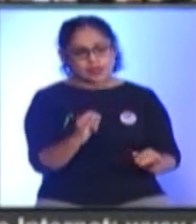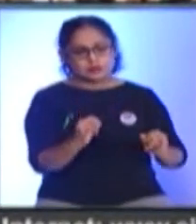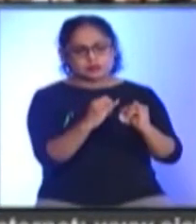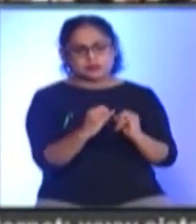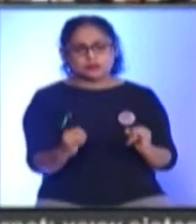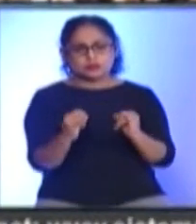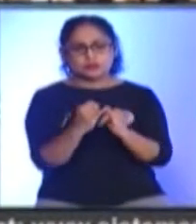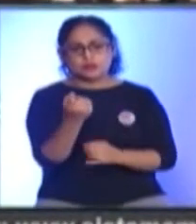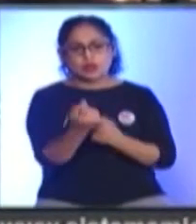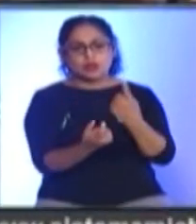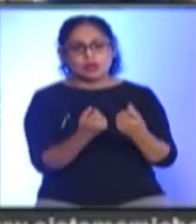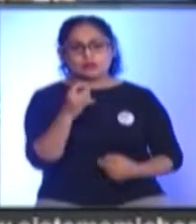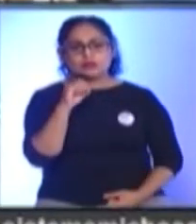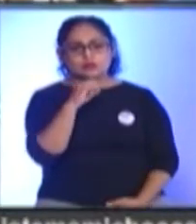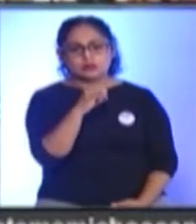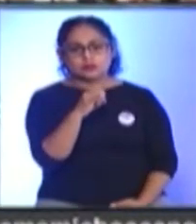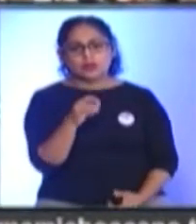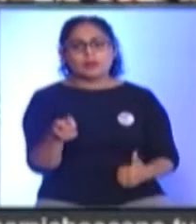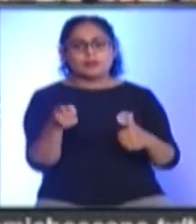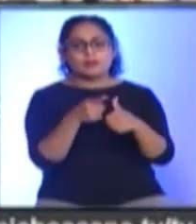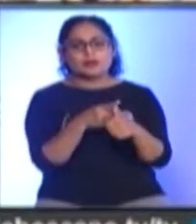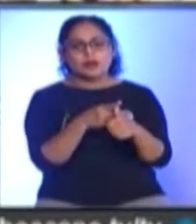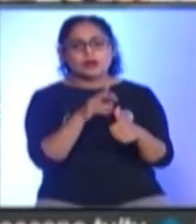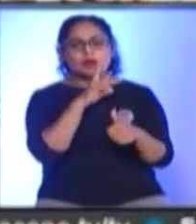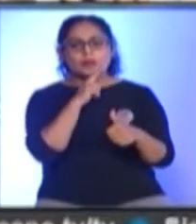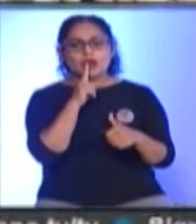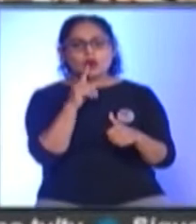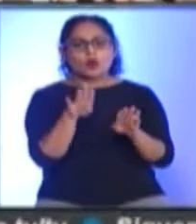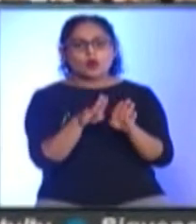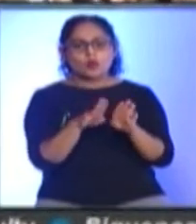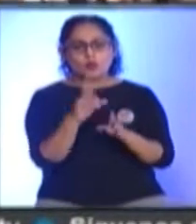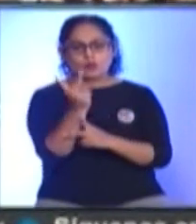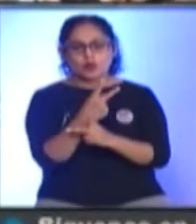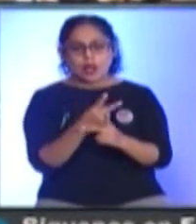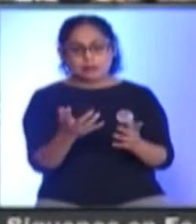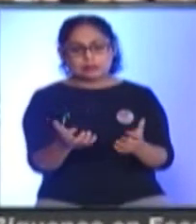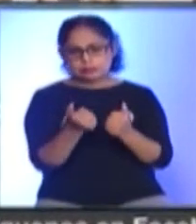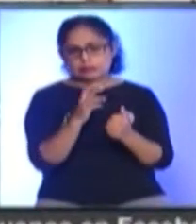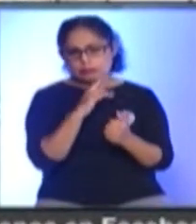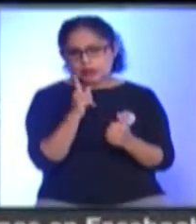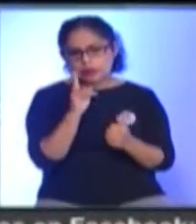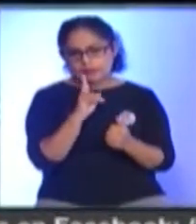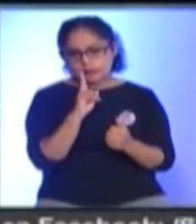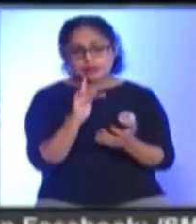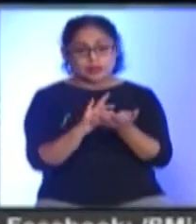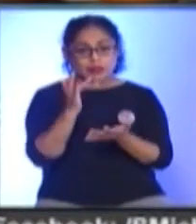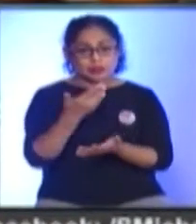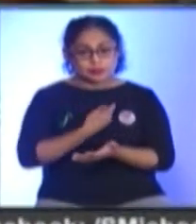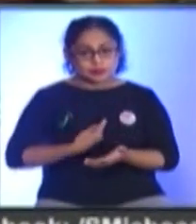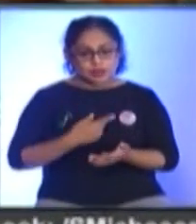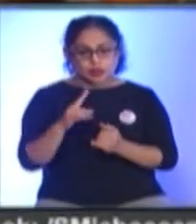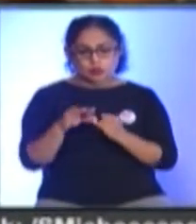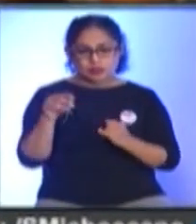Y bueno Realmente Estamos ahorita Nosotros Armando El programa Para esas fechas Ok Gracias Presidente Por último El